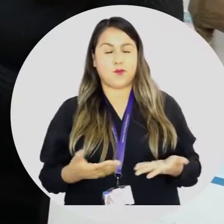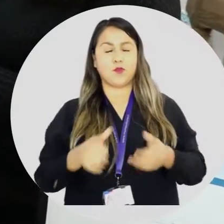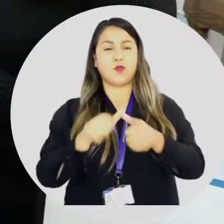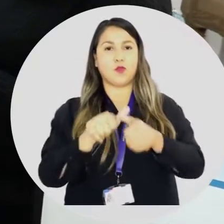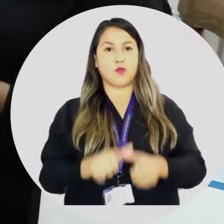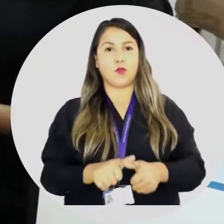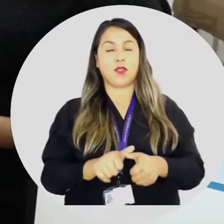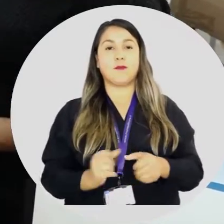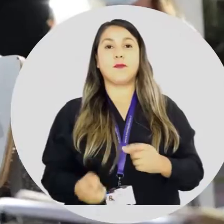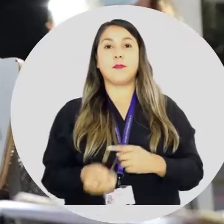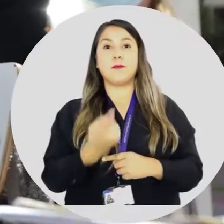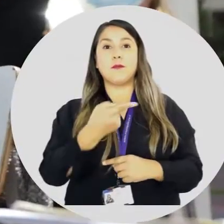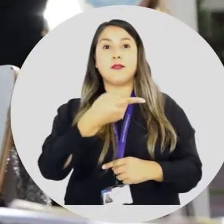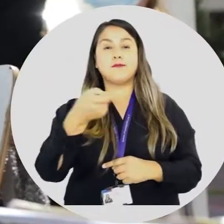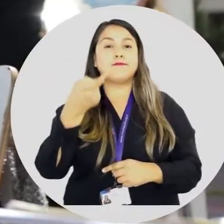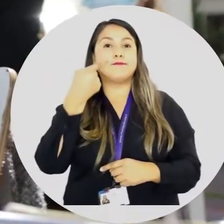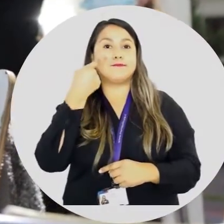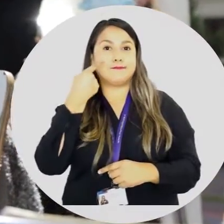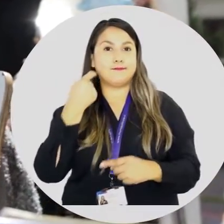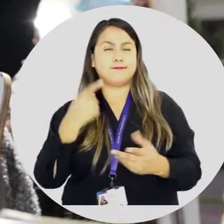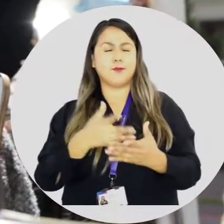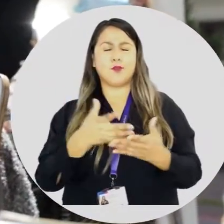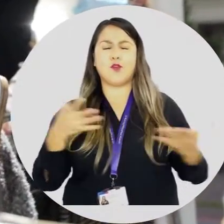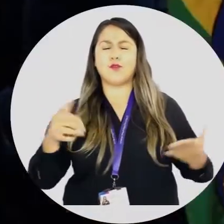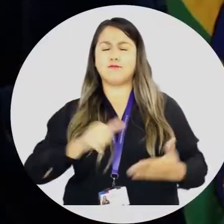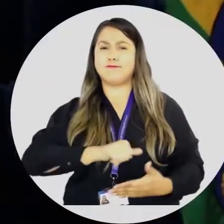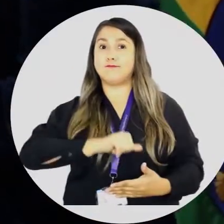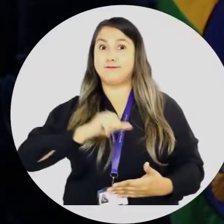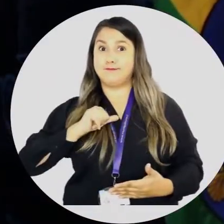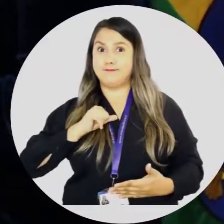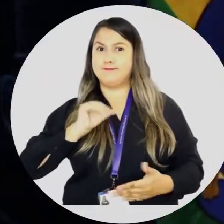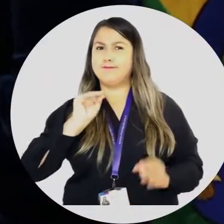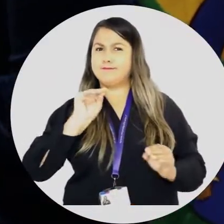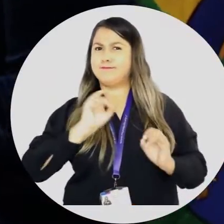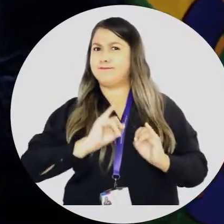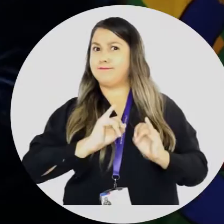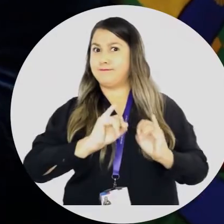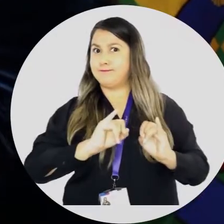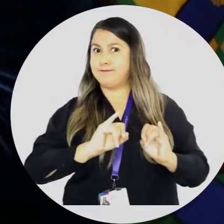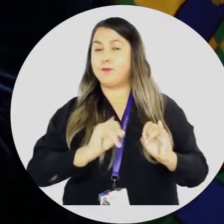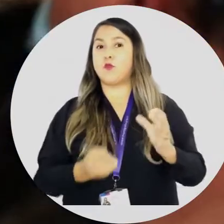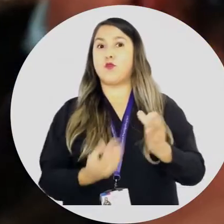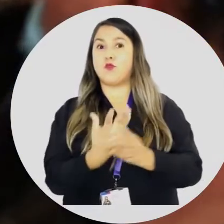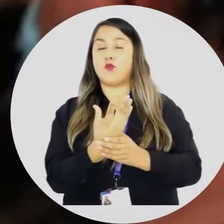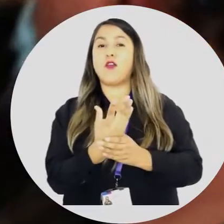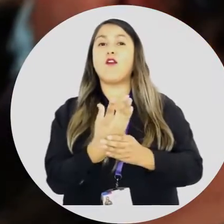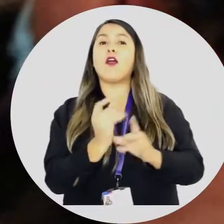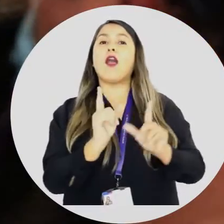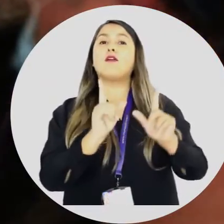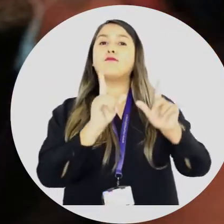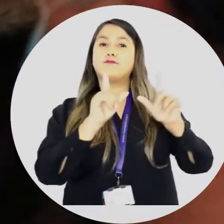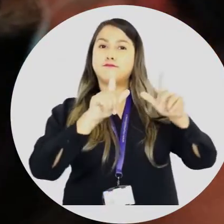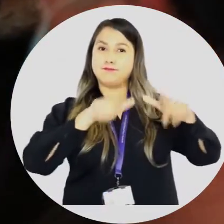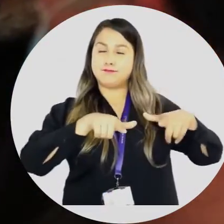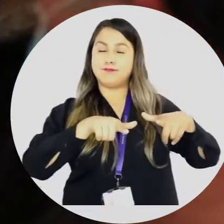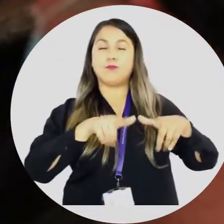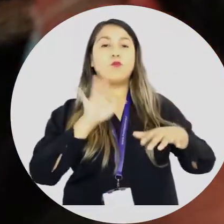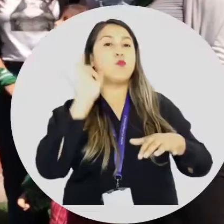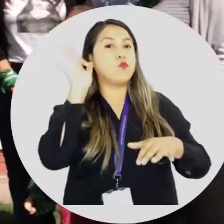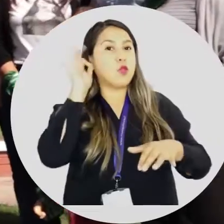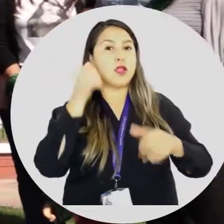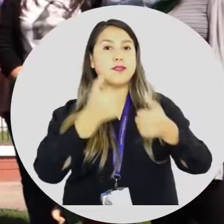eso, durante los primeros 100 días, con gran orgullo anunciamos la aprobación del nuevo departamento de